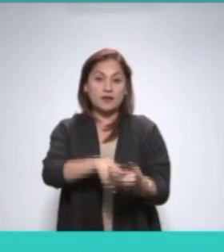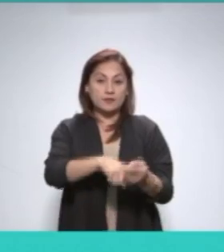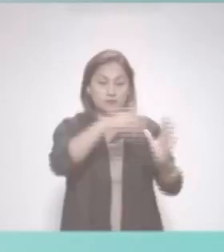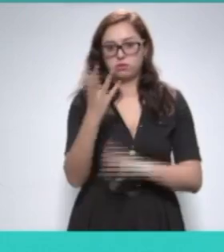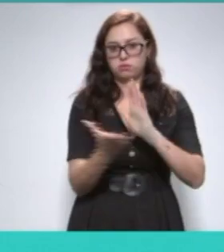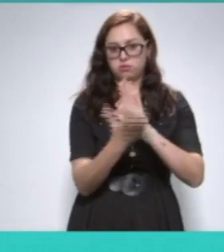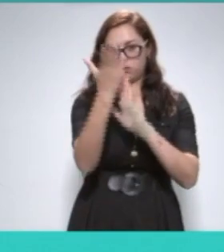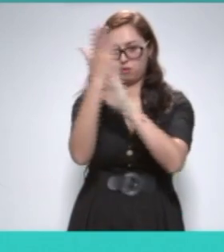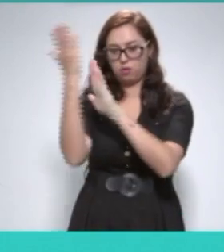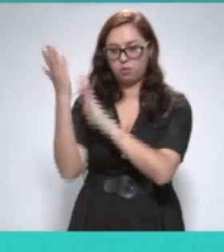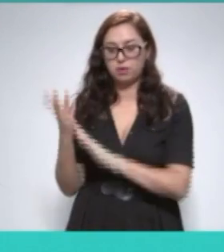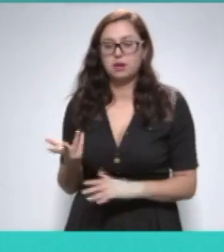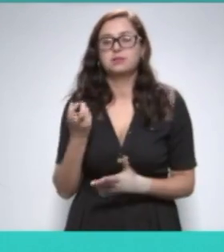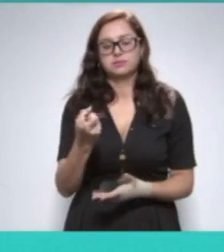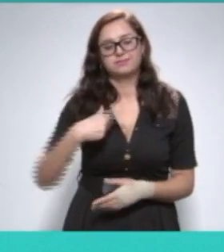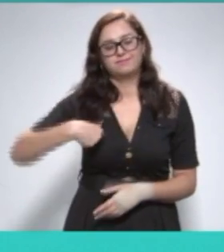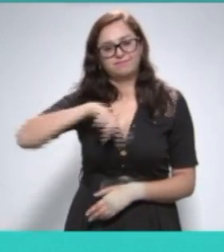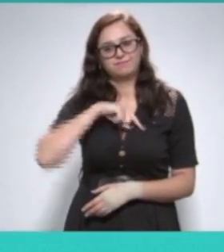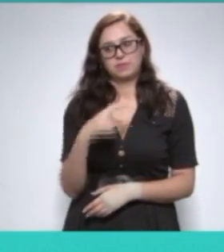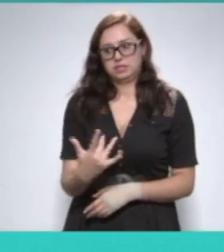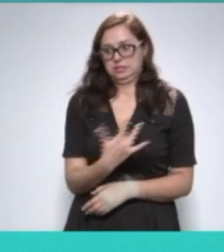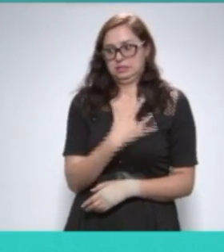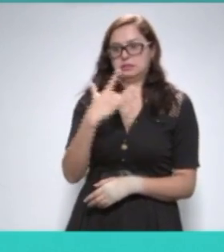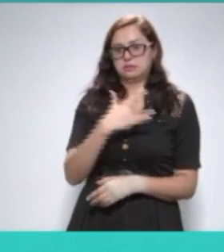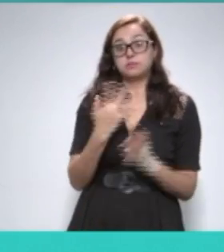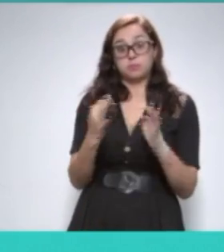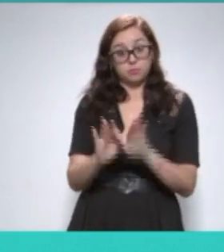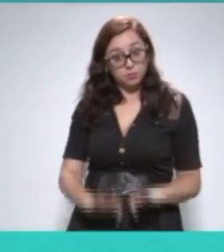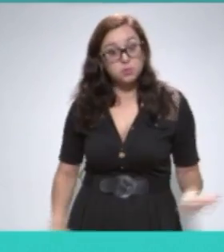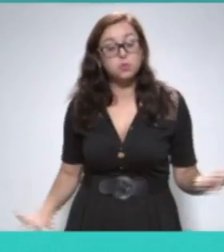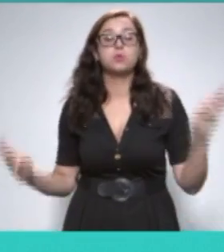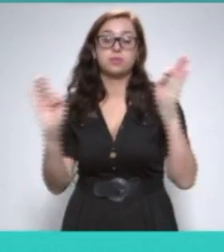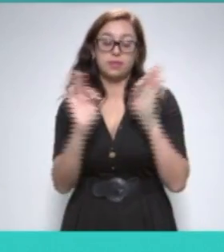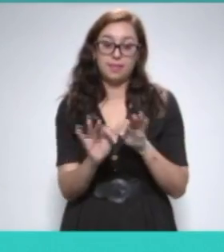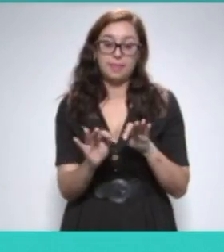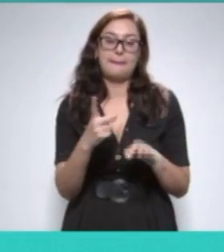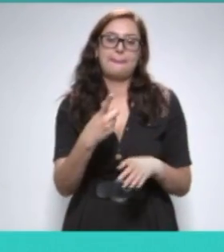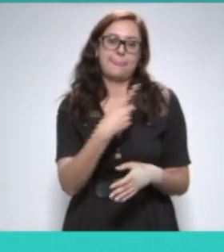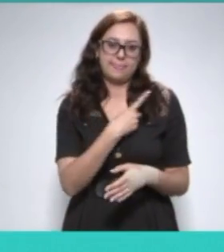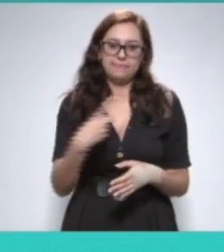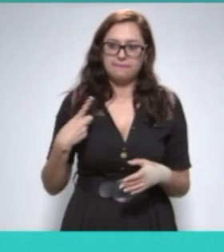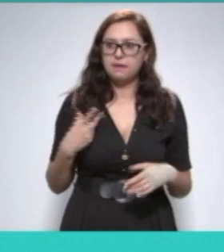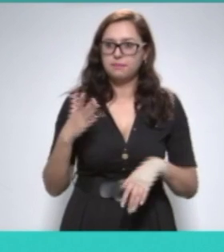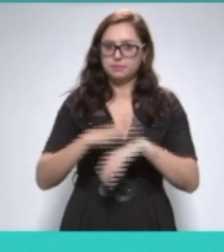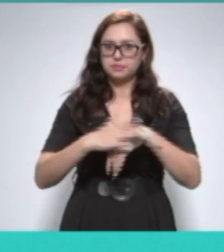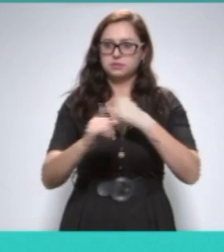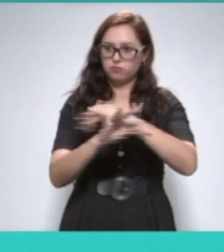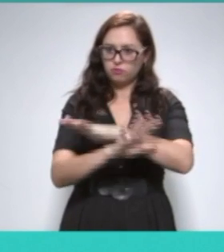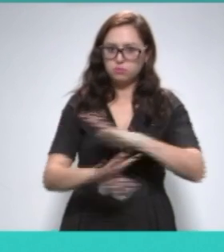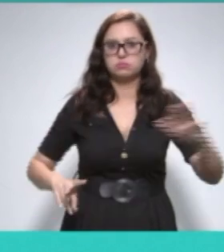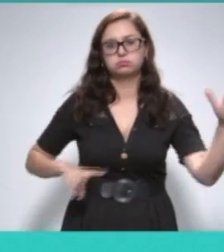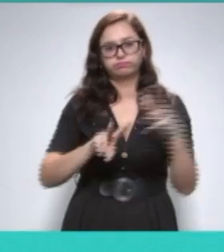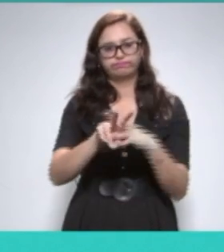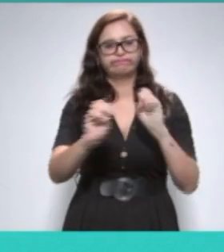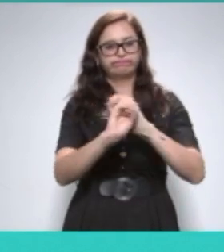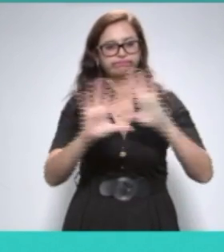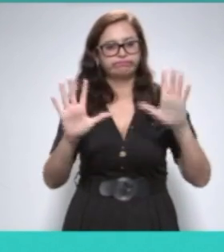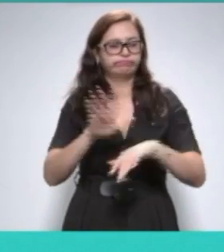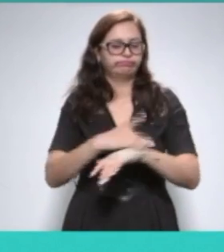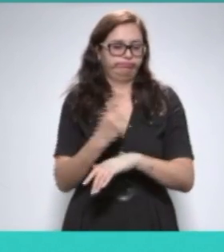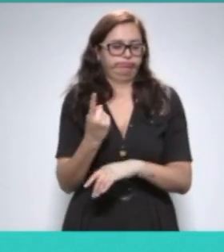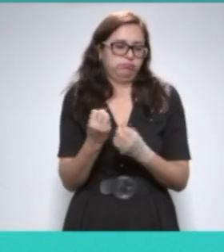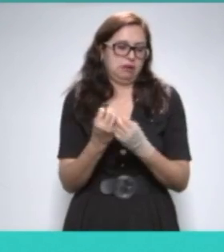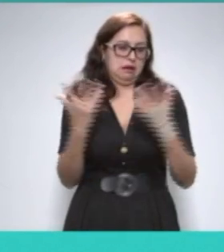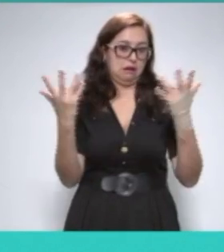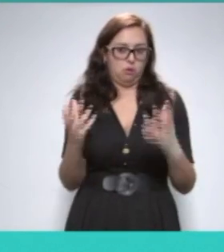institucional. Consideramos, obviamente, muy importante que, evidentemente, se pueda dar la información y ser transparente, pues, evidentemente,